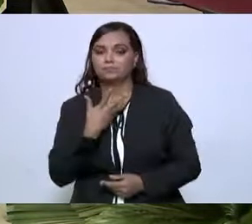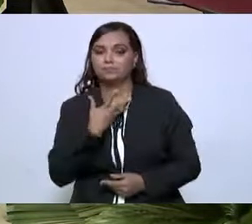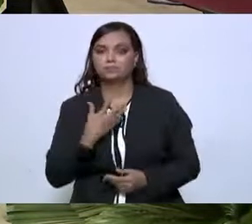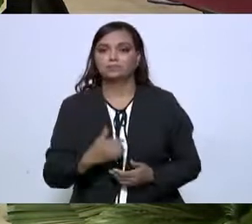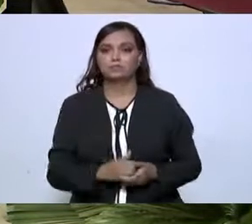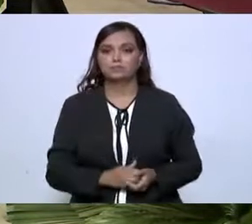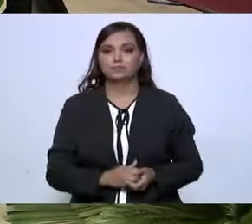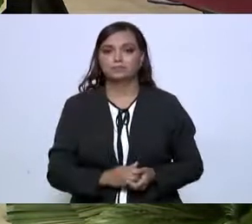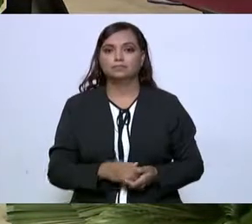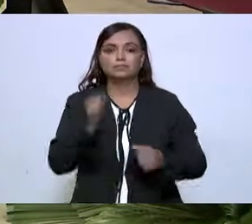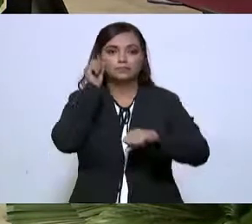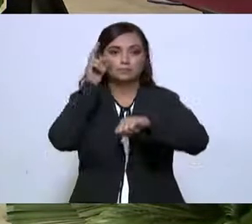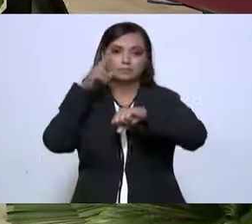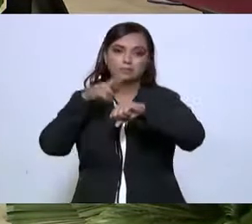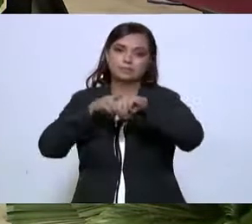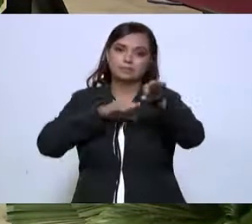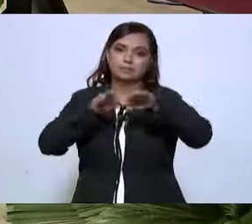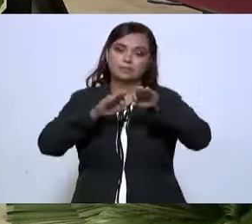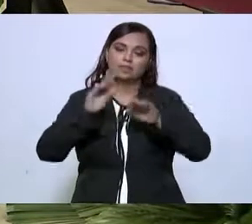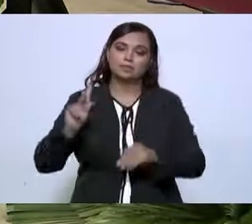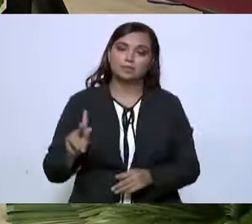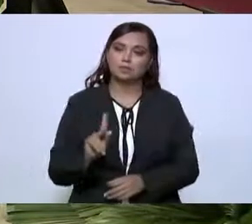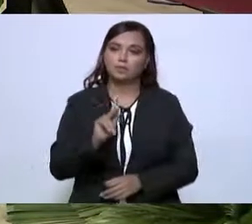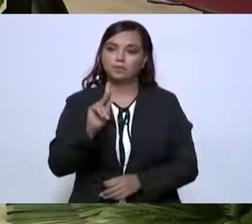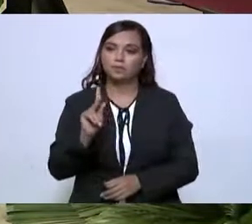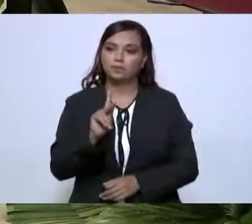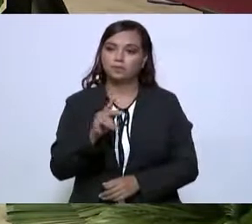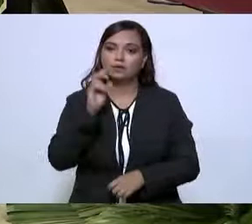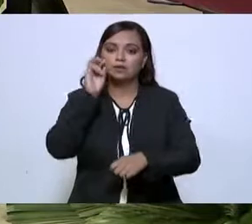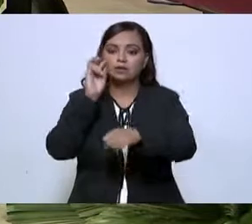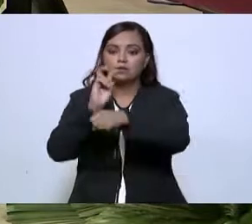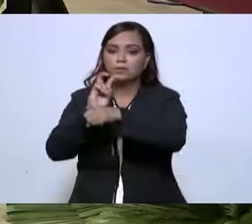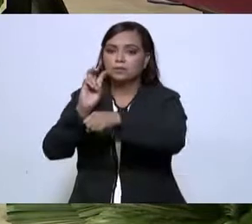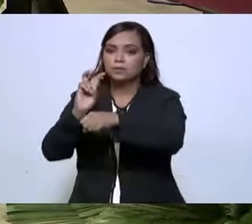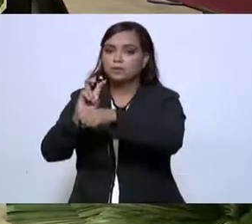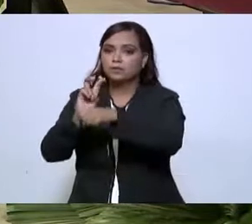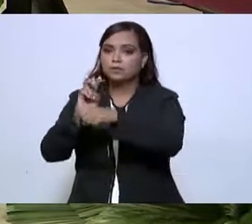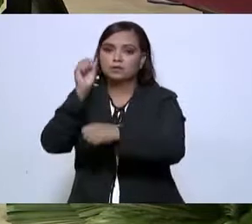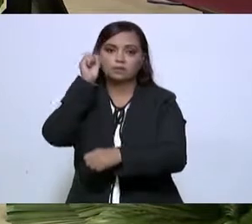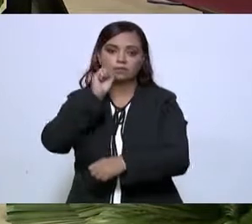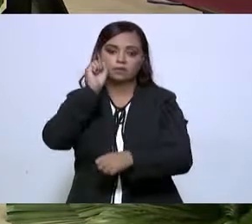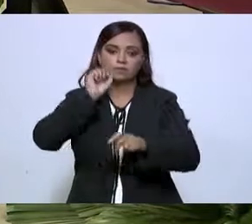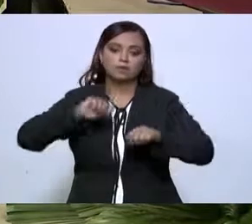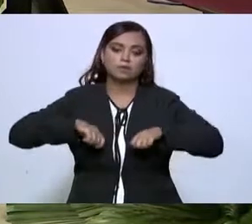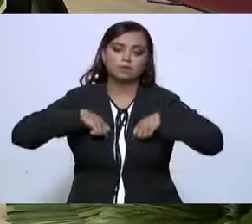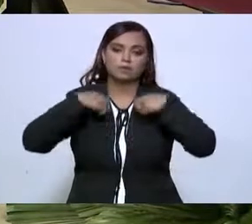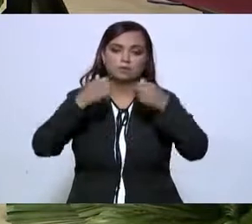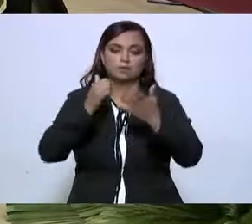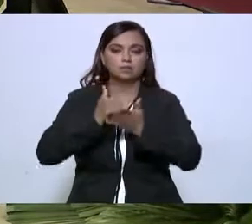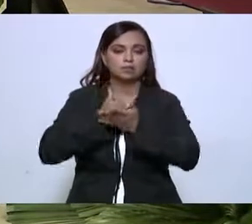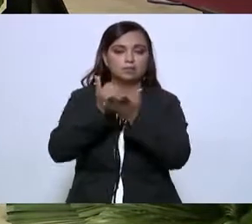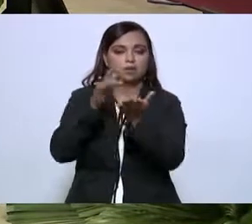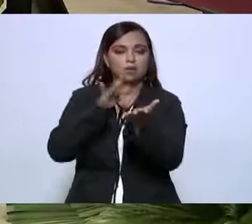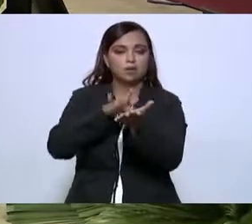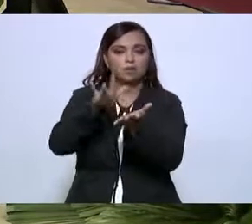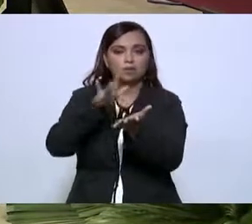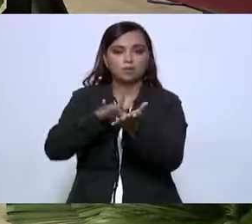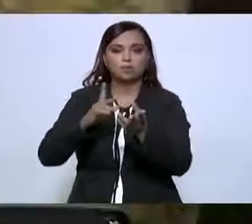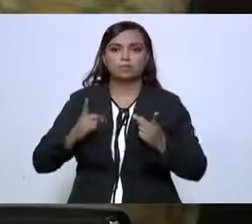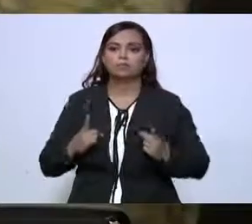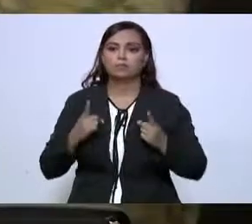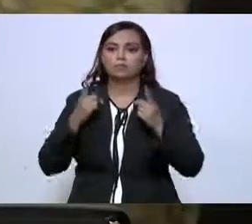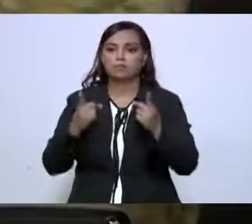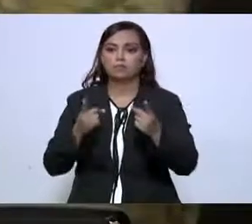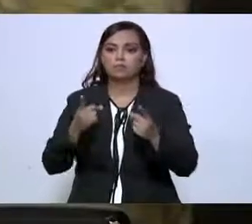La Secretaría de la Función Pública vigilará la oportuna entrega de los apoyos que se canalizan